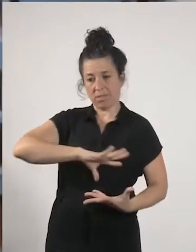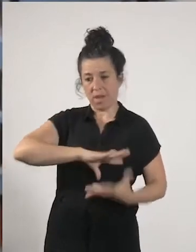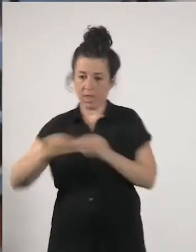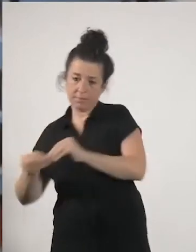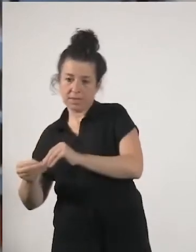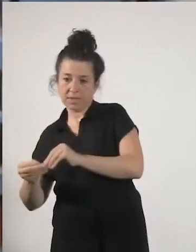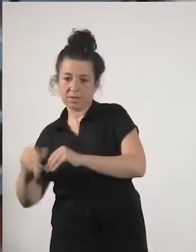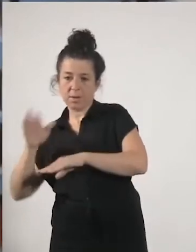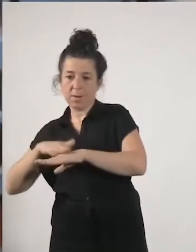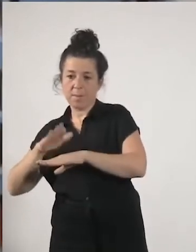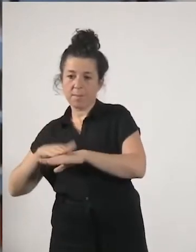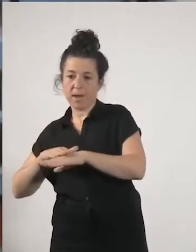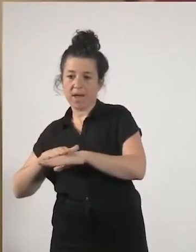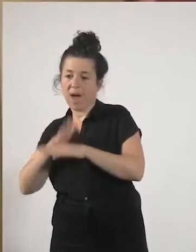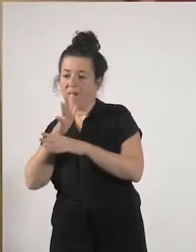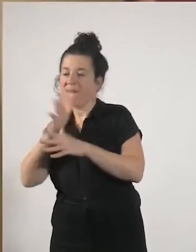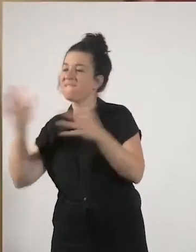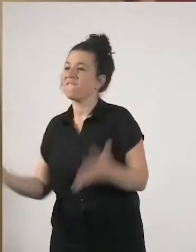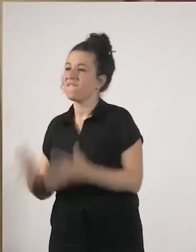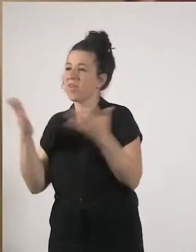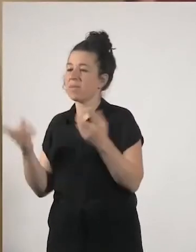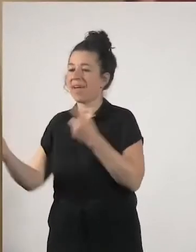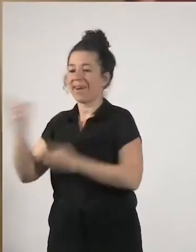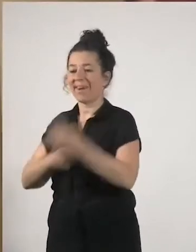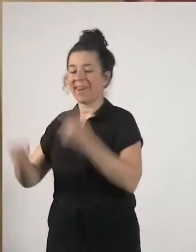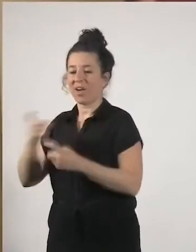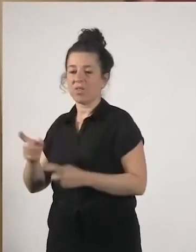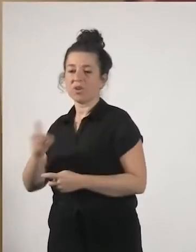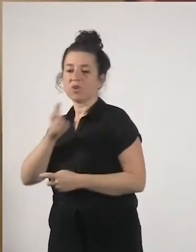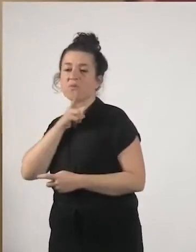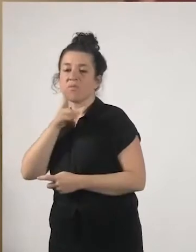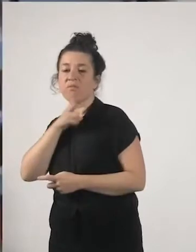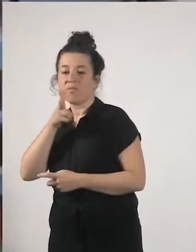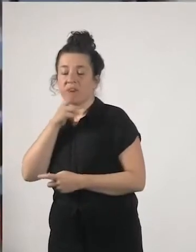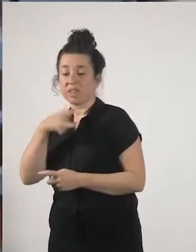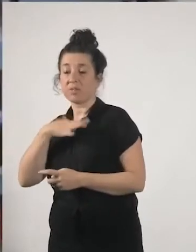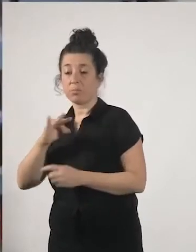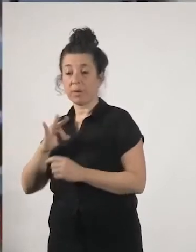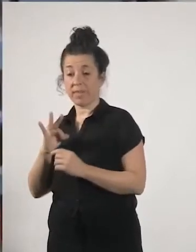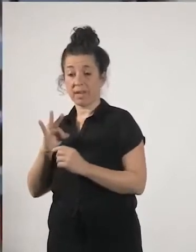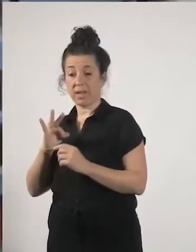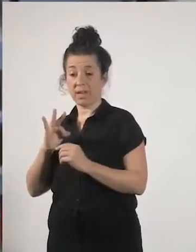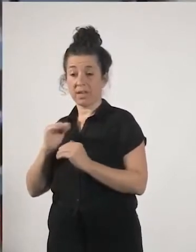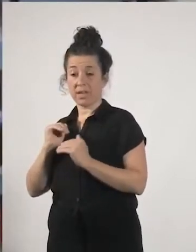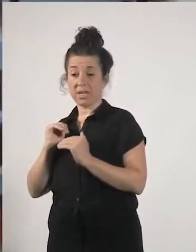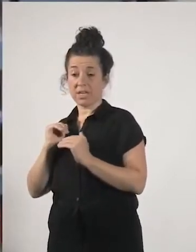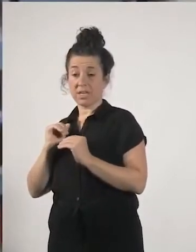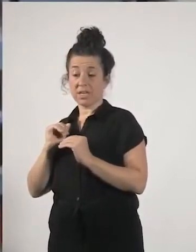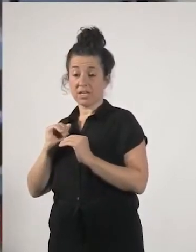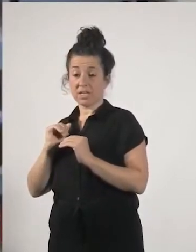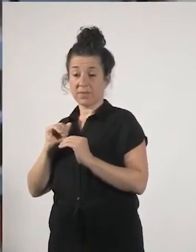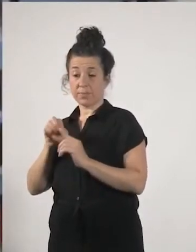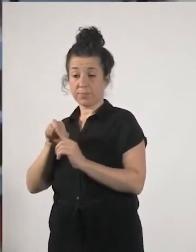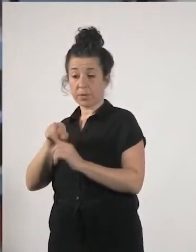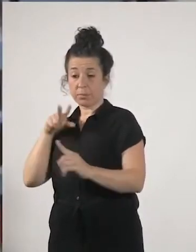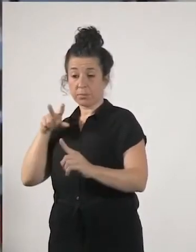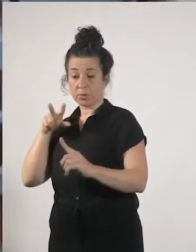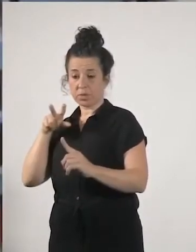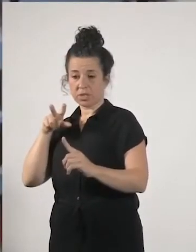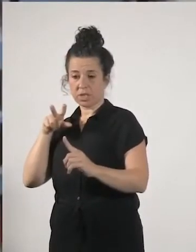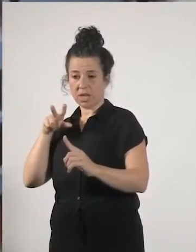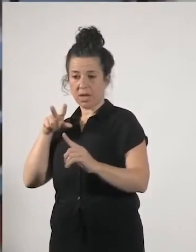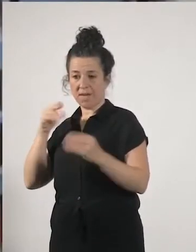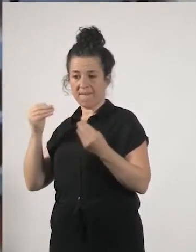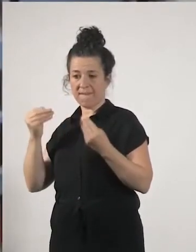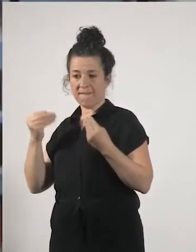los negocios verdes vale bueno puede que sea sostenible desde el punto de vista biofísico lo que